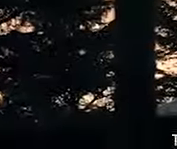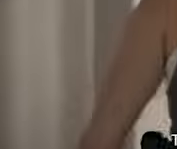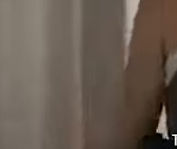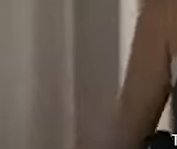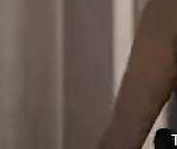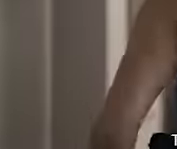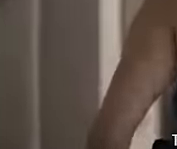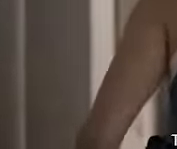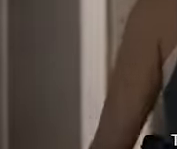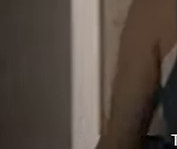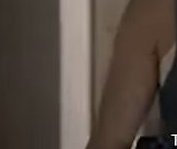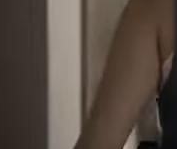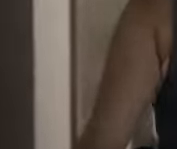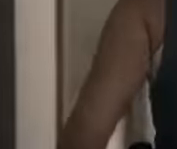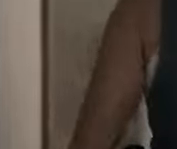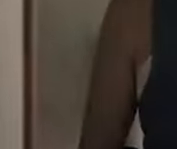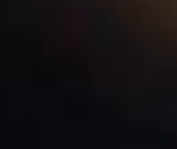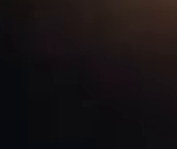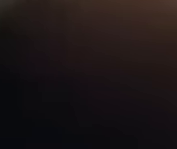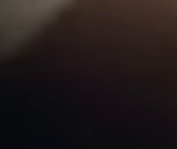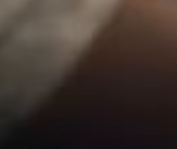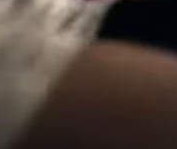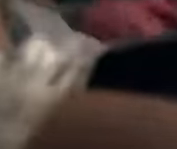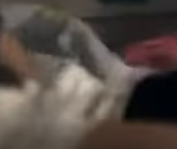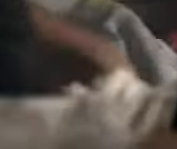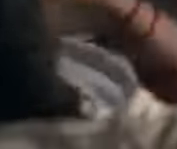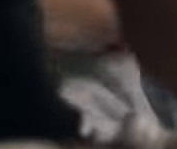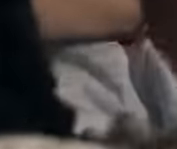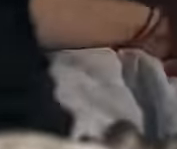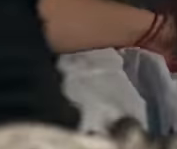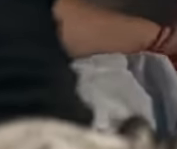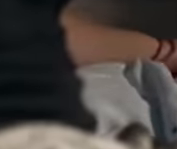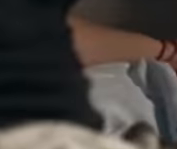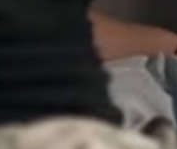todo lo que hacemos nos define quién quieres ser